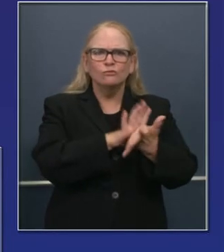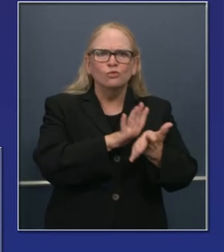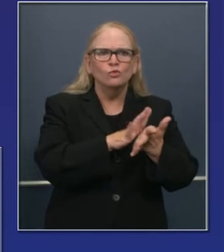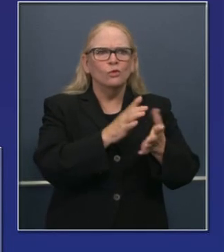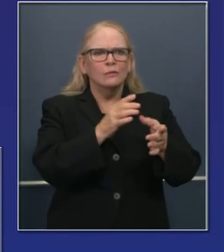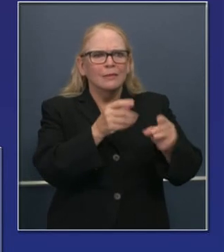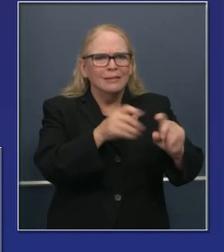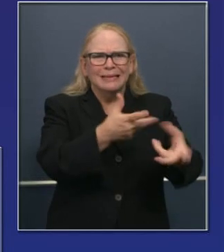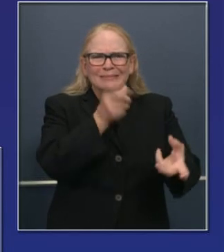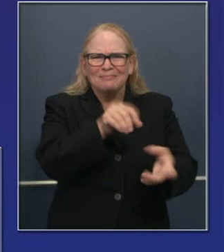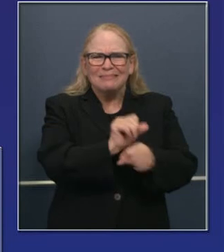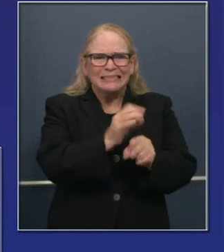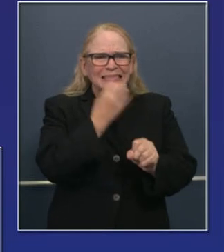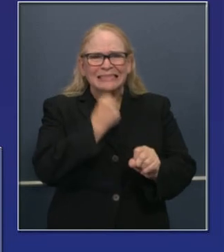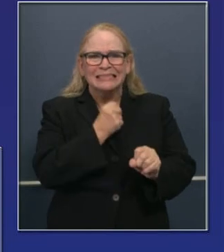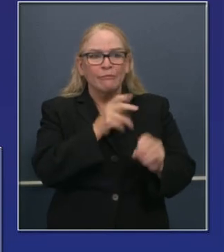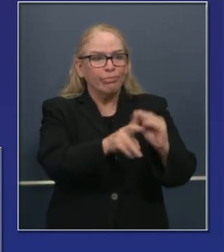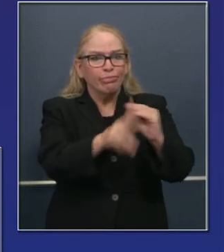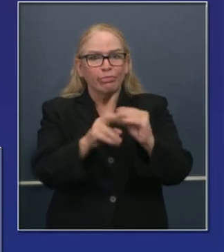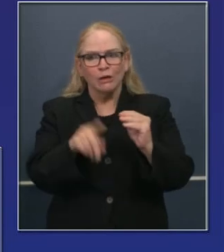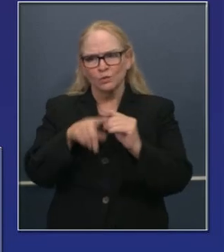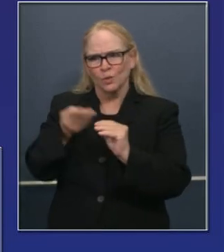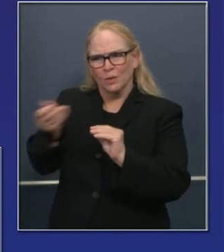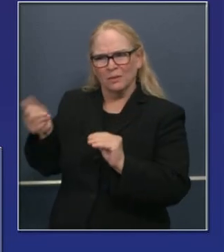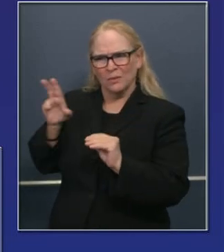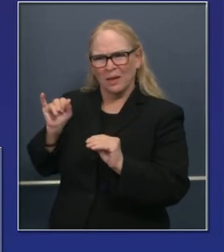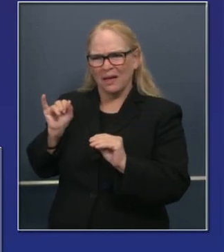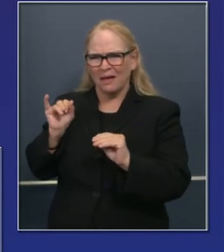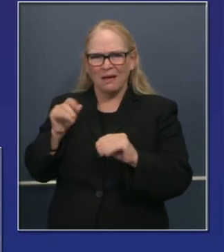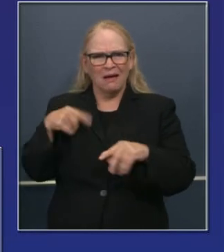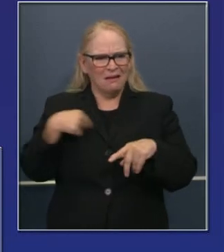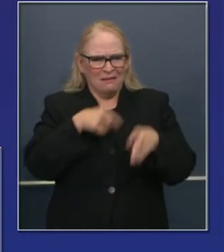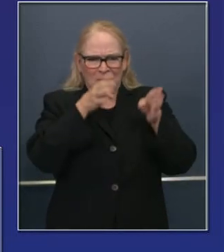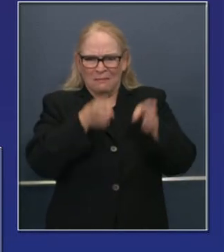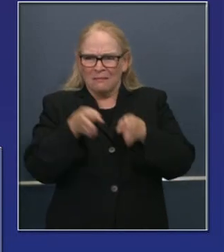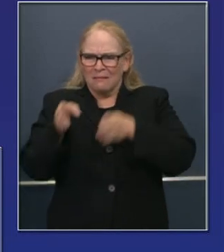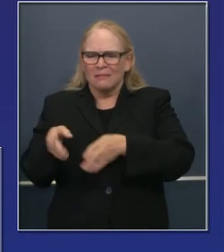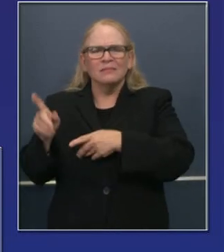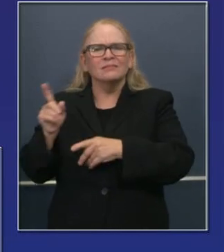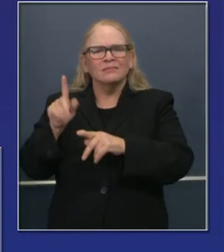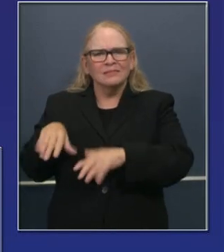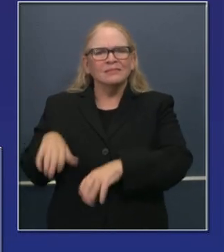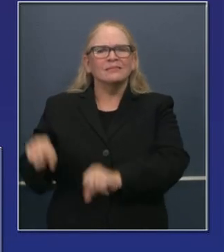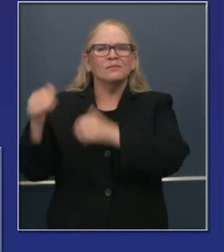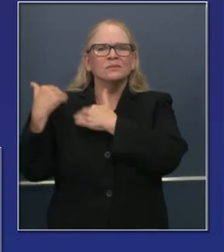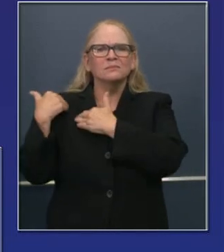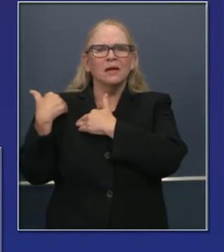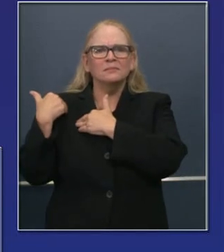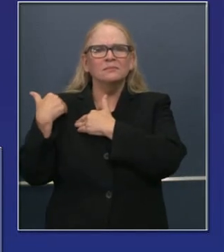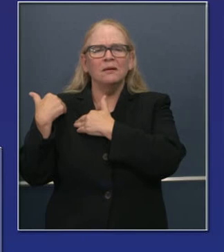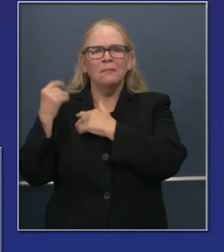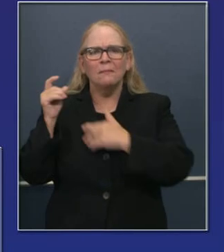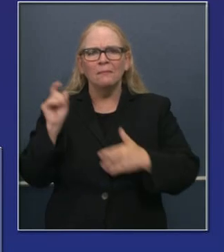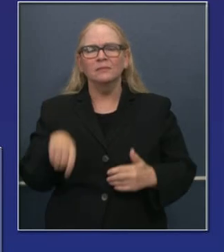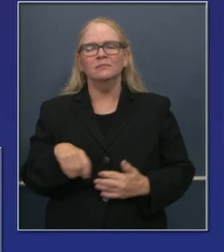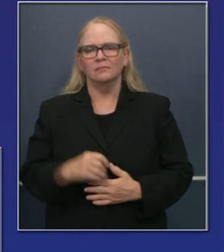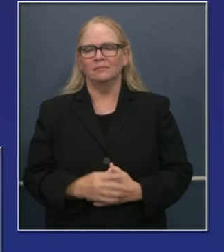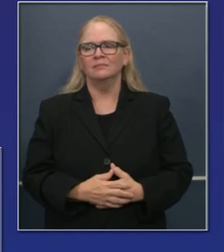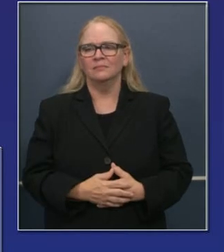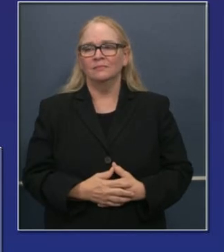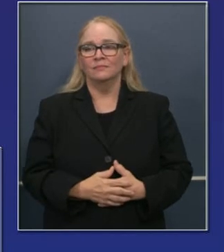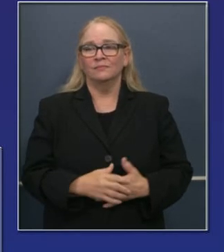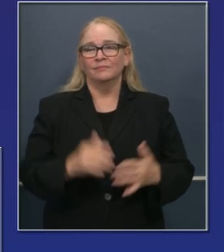carga injusta a negocios y dueños de negocios. Veamos algunos de los